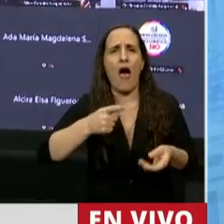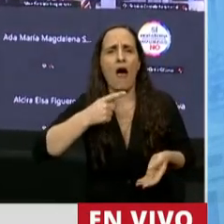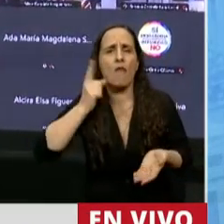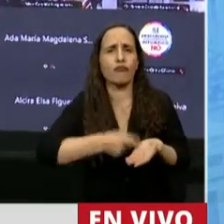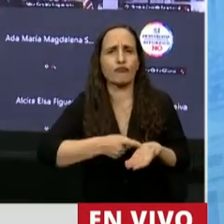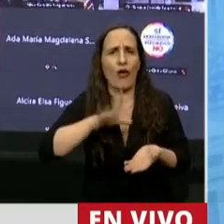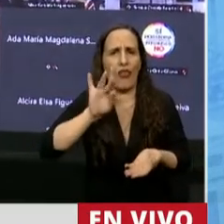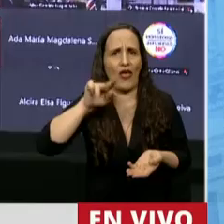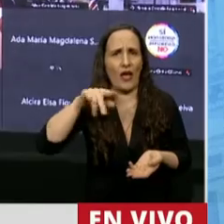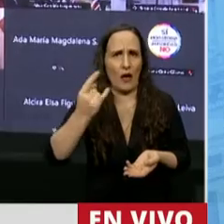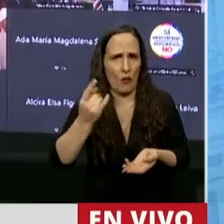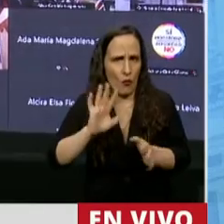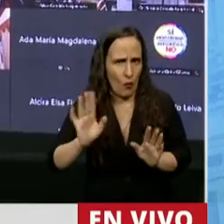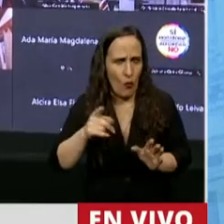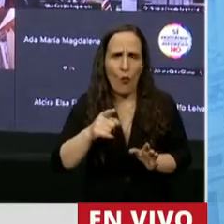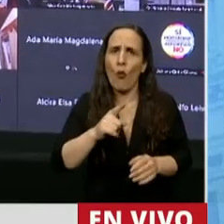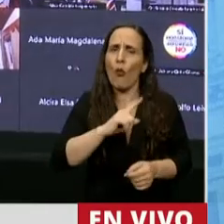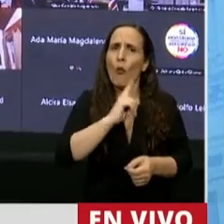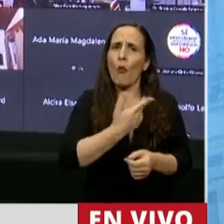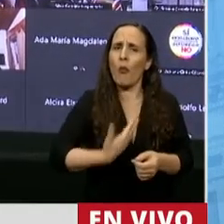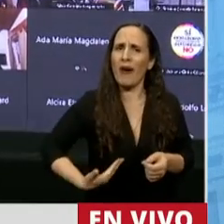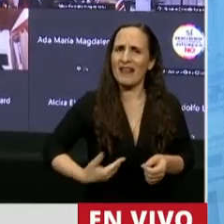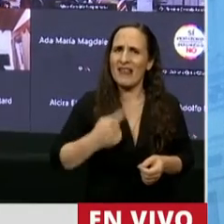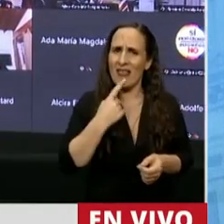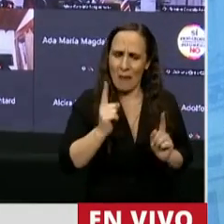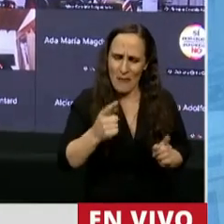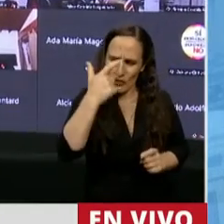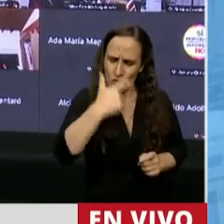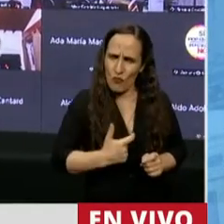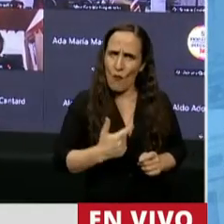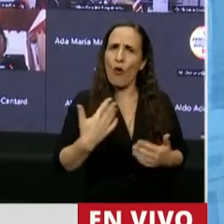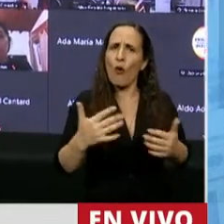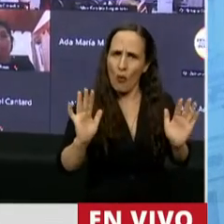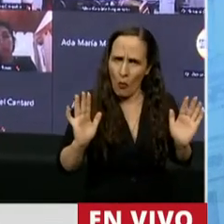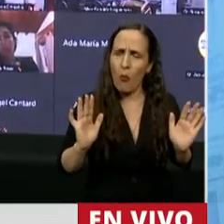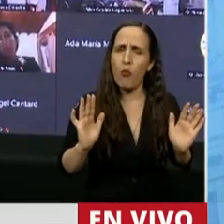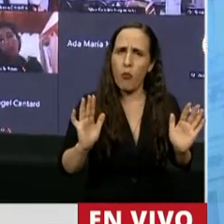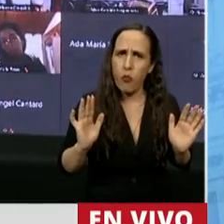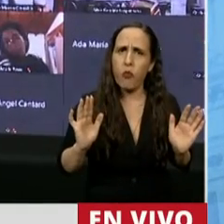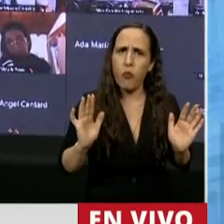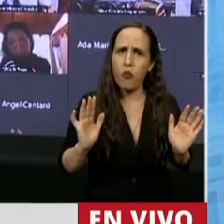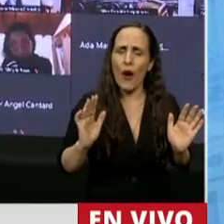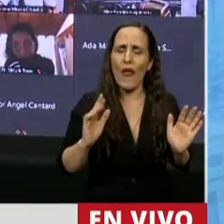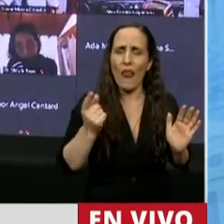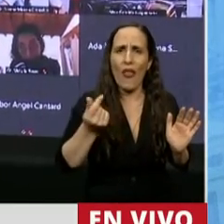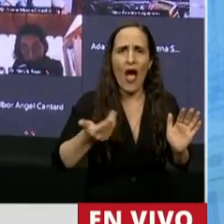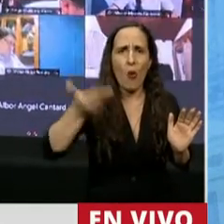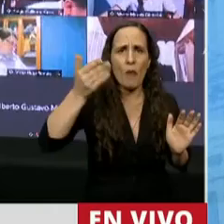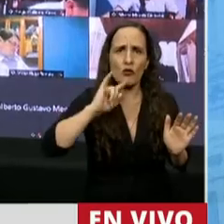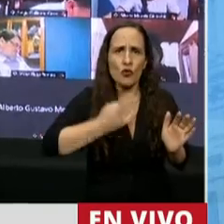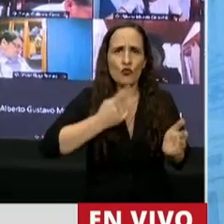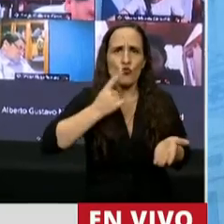y urgencia con el cual el Presidente se autoprorrogó la facultad para otorgar aumentos discrecionales.